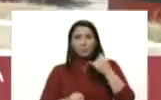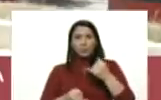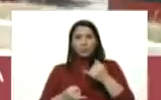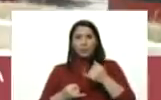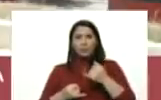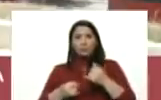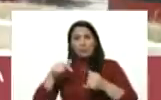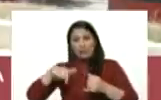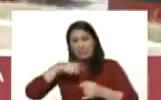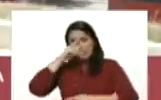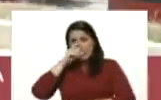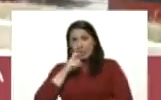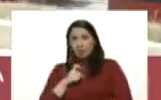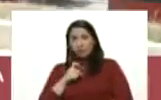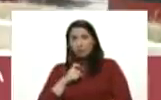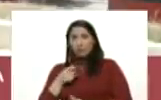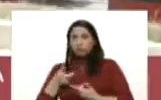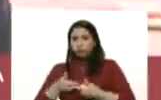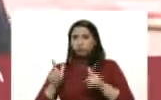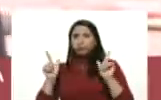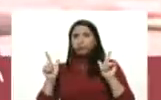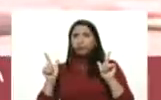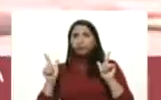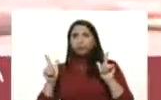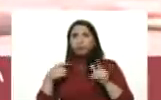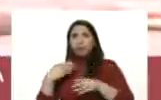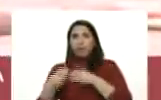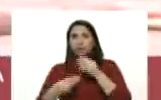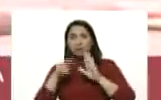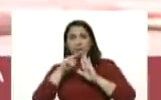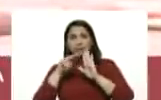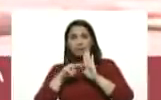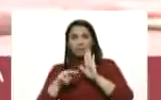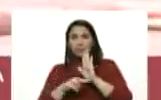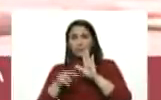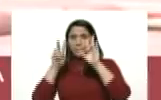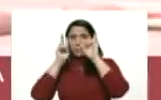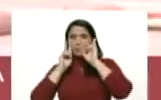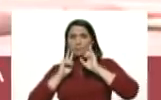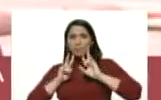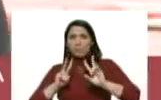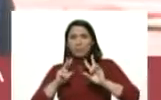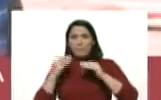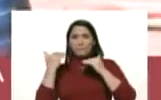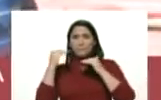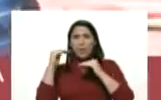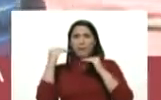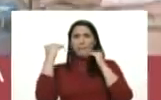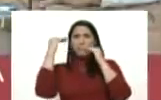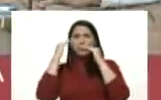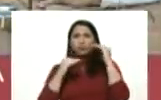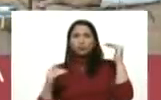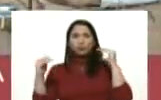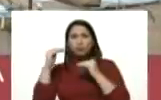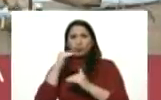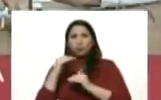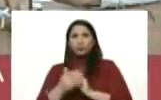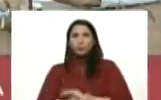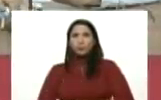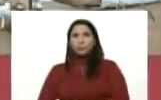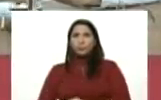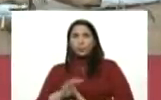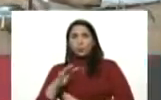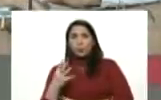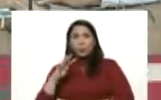finales de este año que nos permitirá llevar el nivel de mantenimiento a un escalón superior de cuarto y de